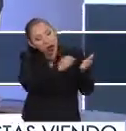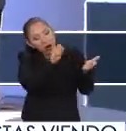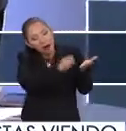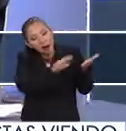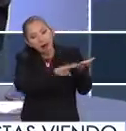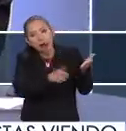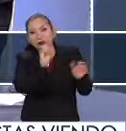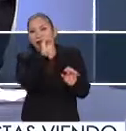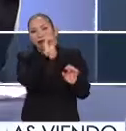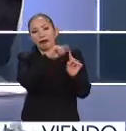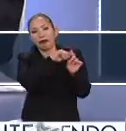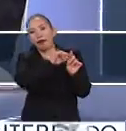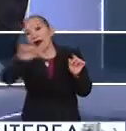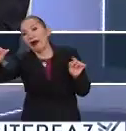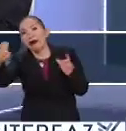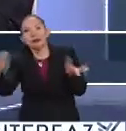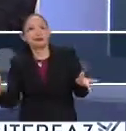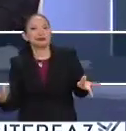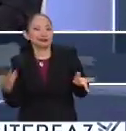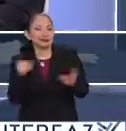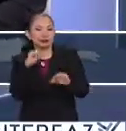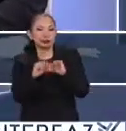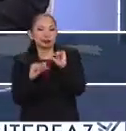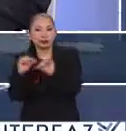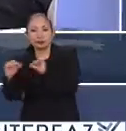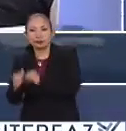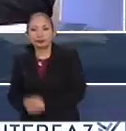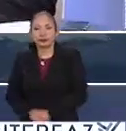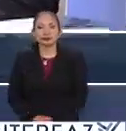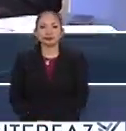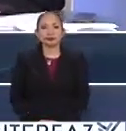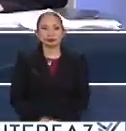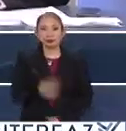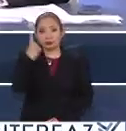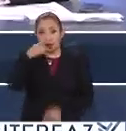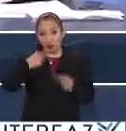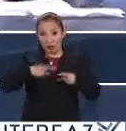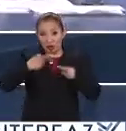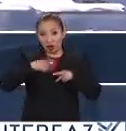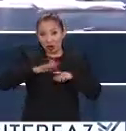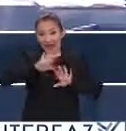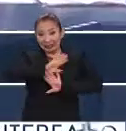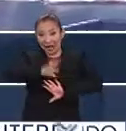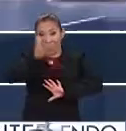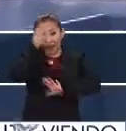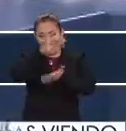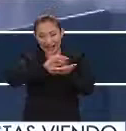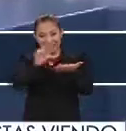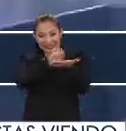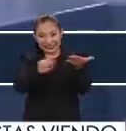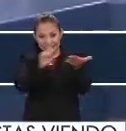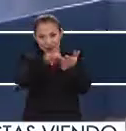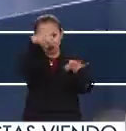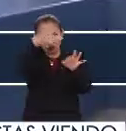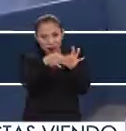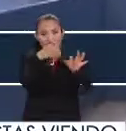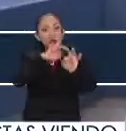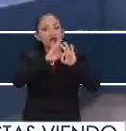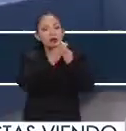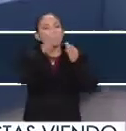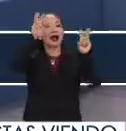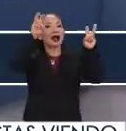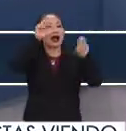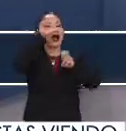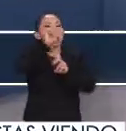en cero kilómetros, ¿no? Que es paso a paso. Claro. Para que una persona se alfabetice tenemos un módulo que se llama la